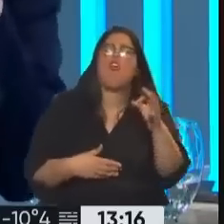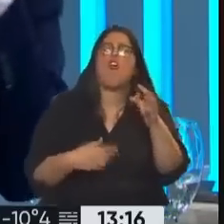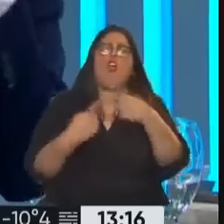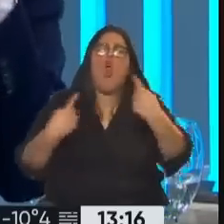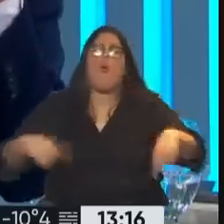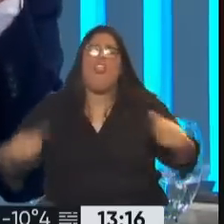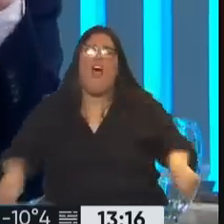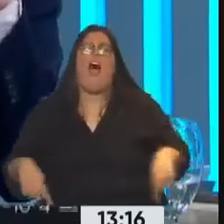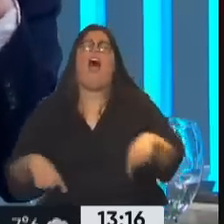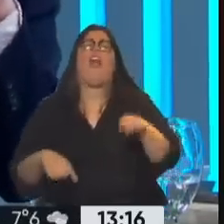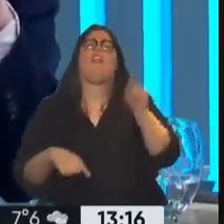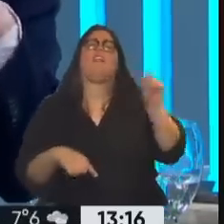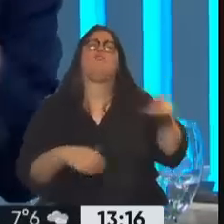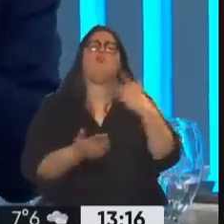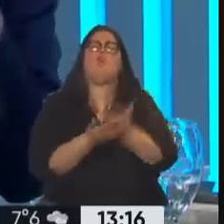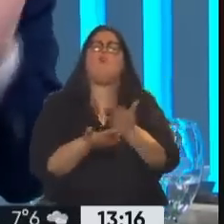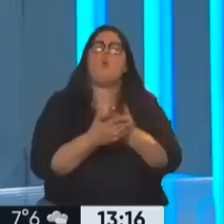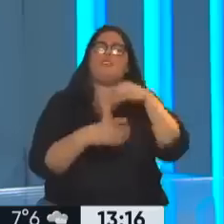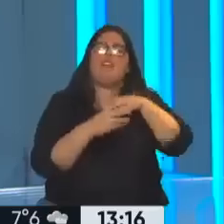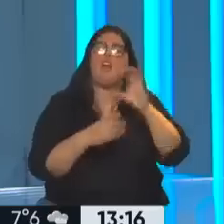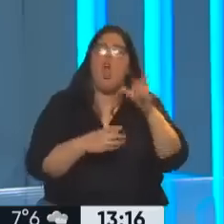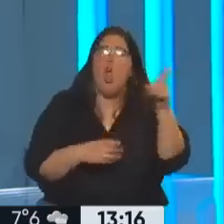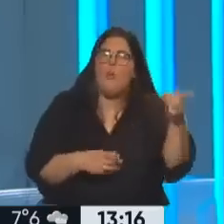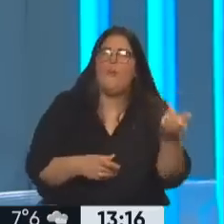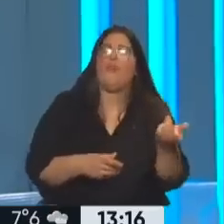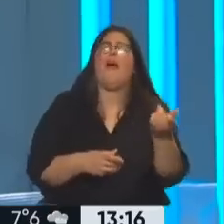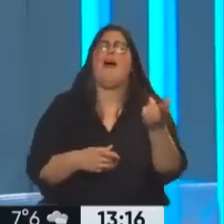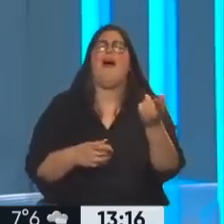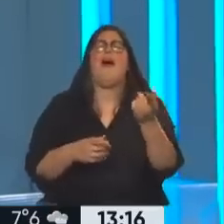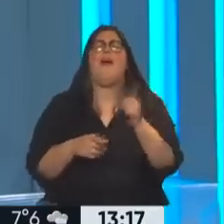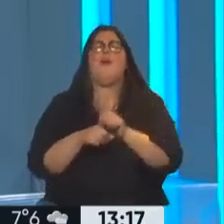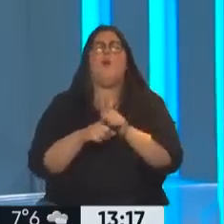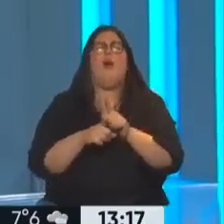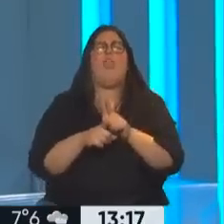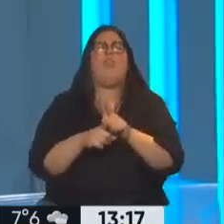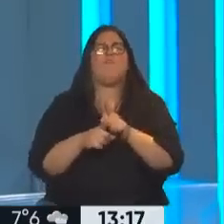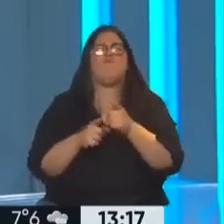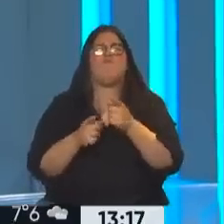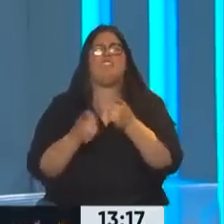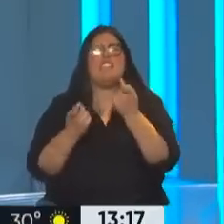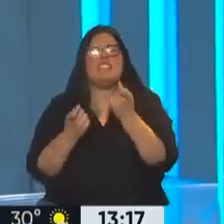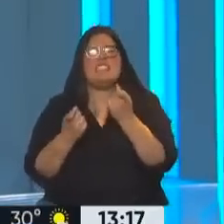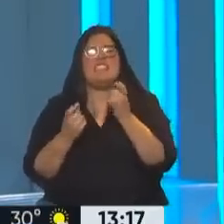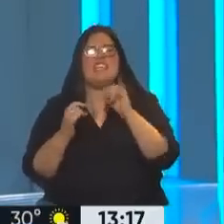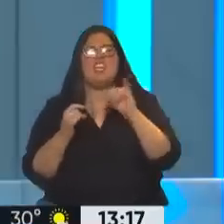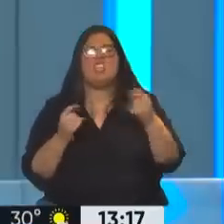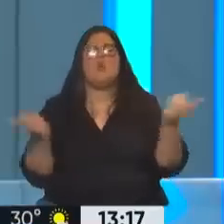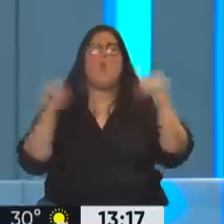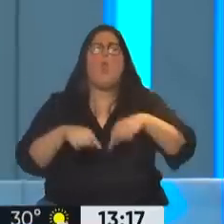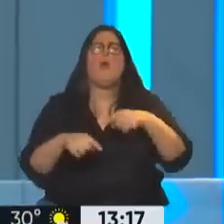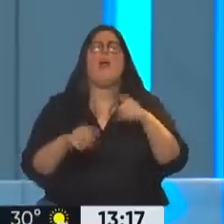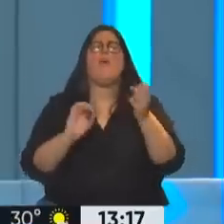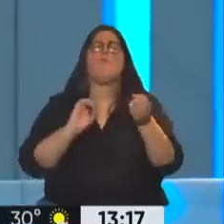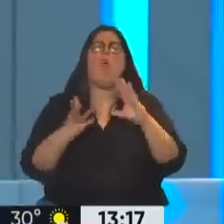introduciendo las propuestas que él lleva en Colombia. ¿Hay una revisión necesaria o hay una necesidad de reinstaurar el mismo tipo de modelo productivo? La revisión es